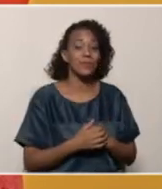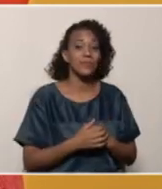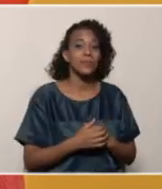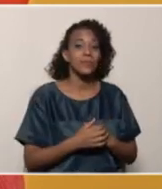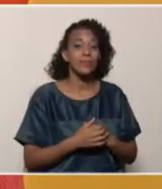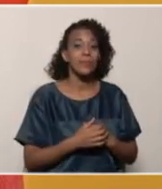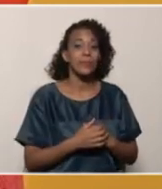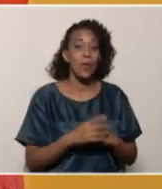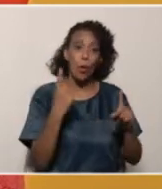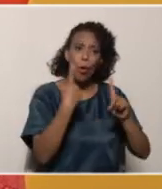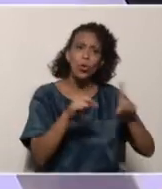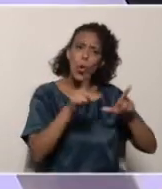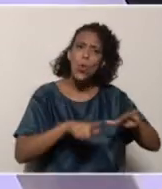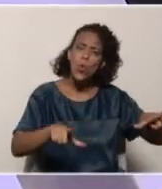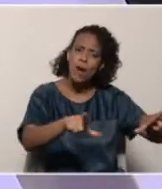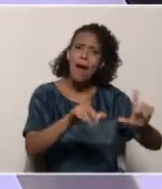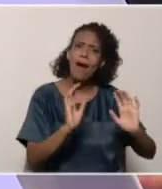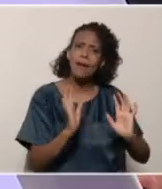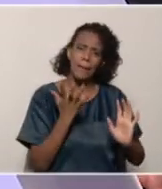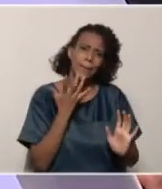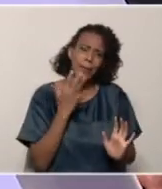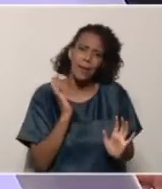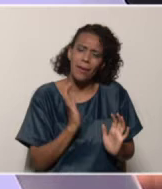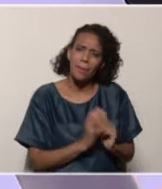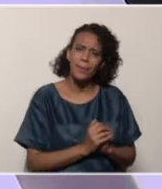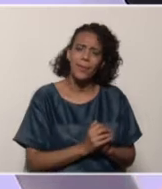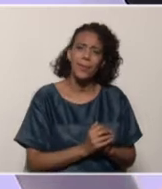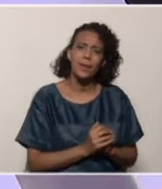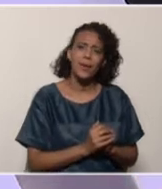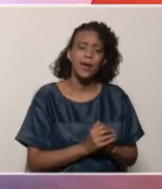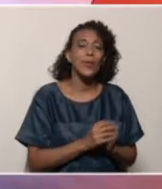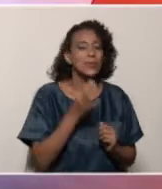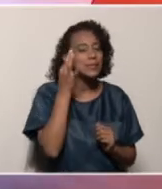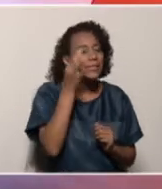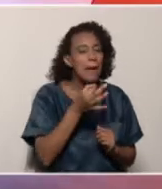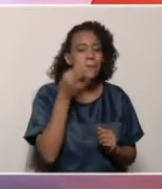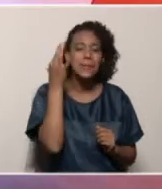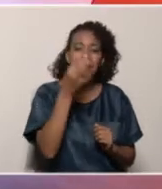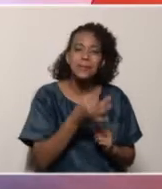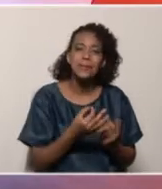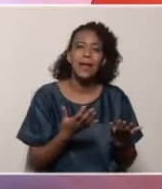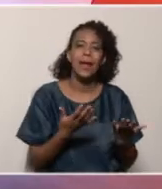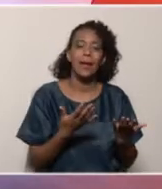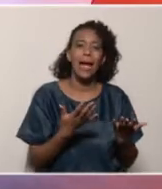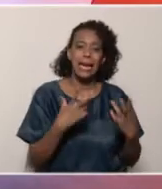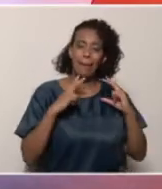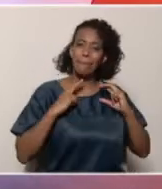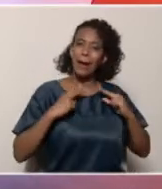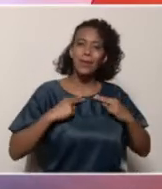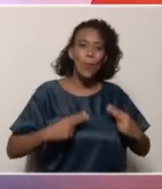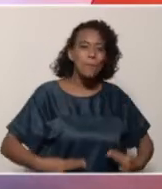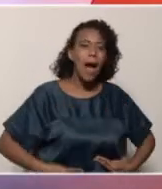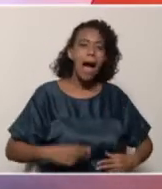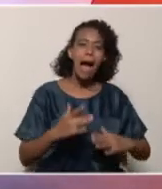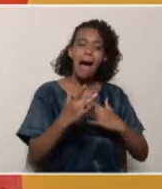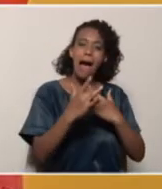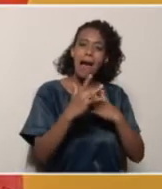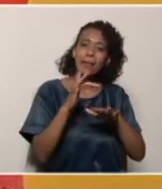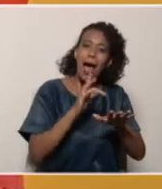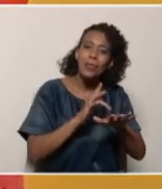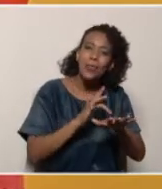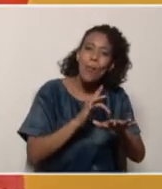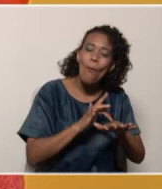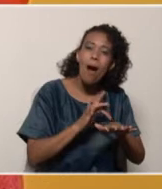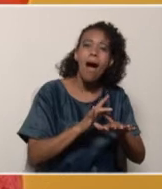abarcar otros espacios y siempre considerando que la parte humana y sensible debe prevalecer